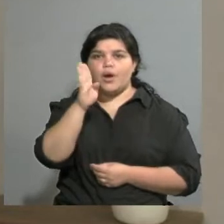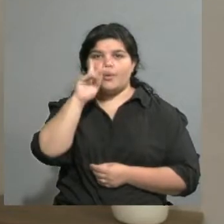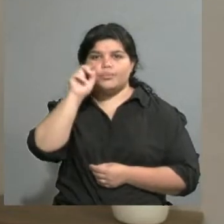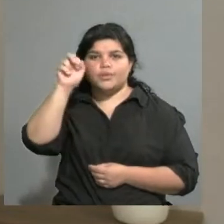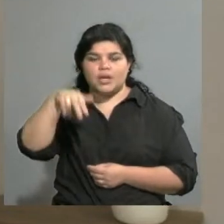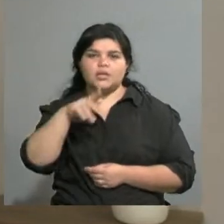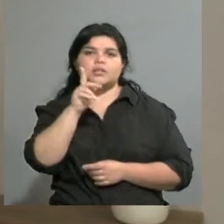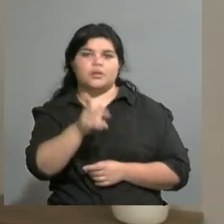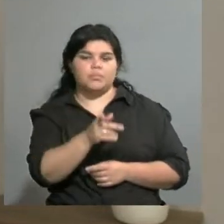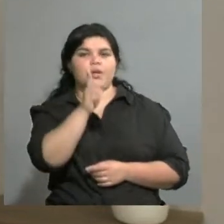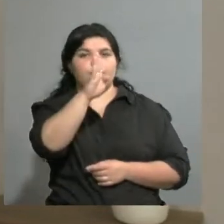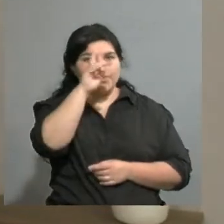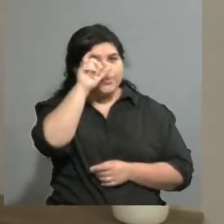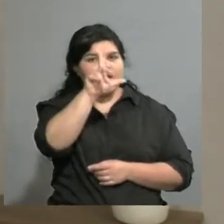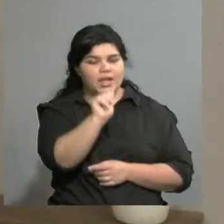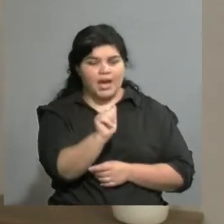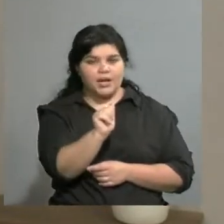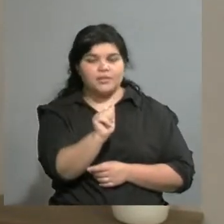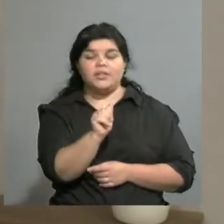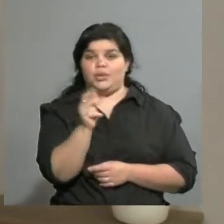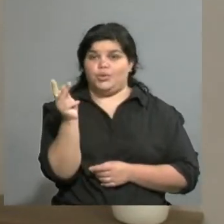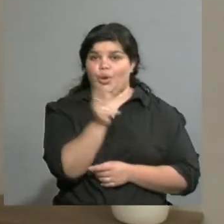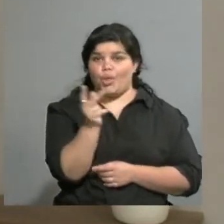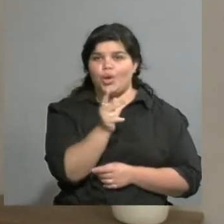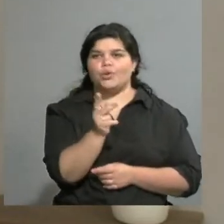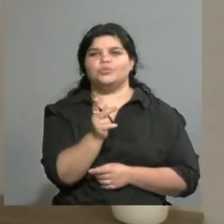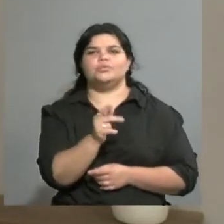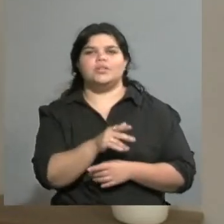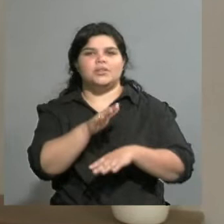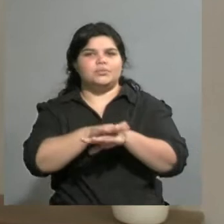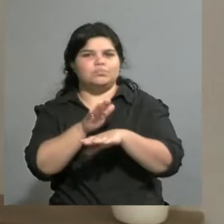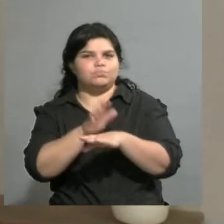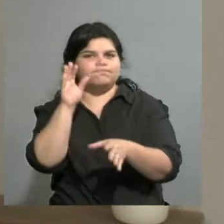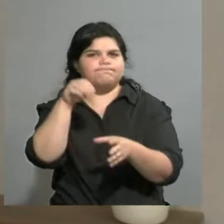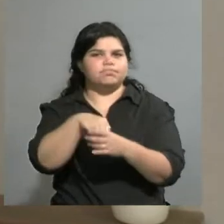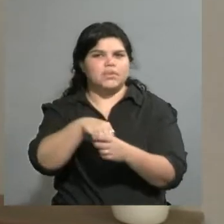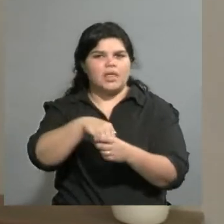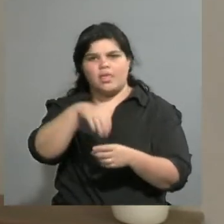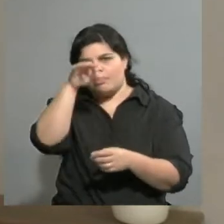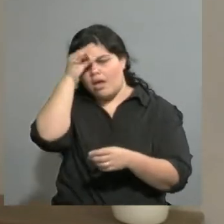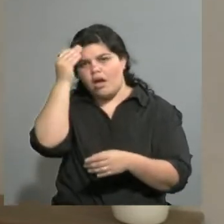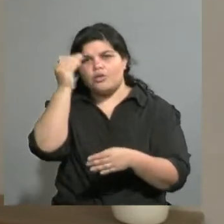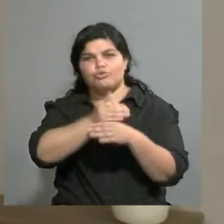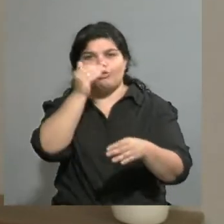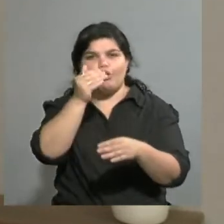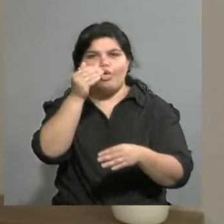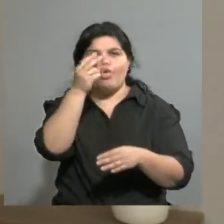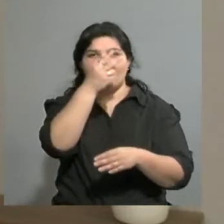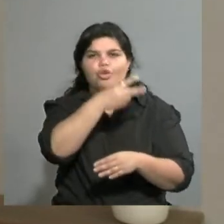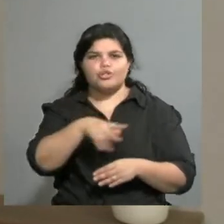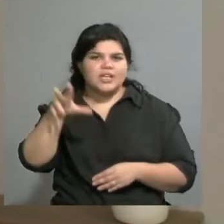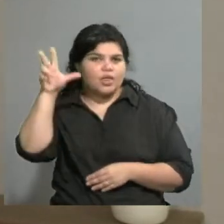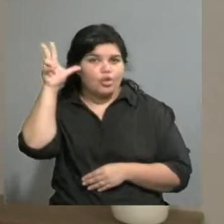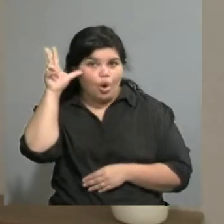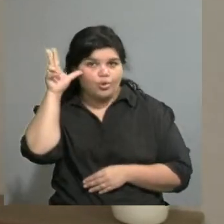Leiton, que son directores de la 208. Apenas vi el título, dije, ¿por qué la 208? Y después empecé a